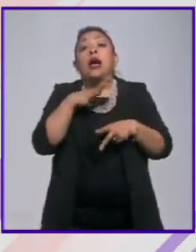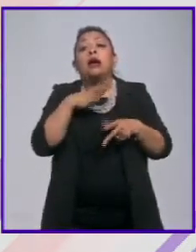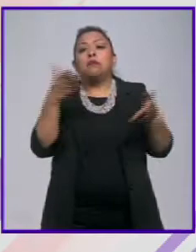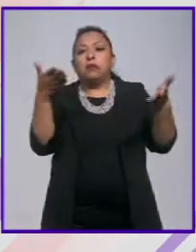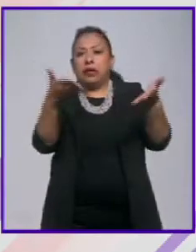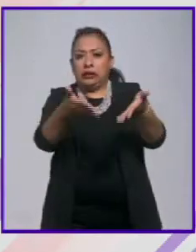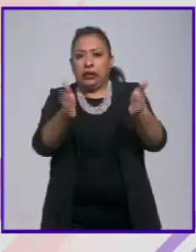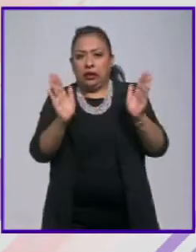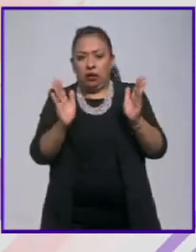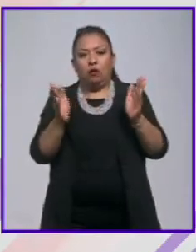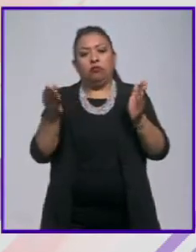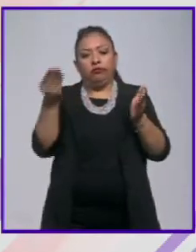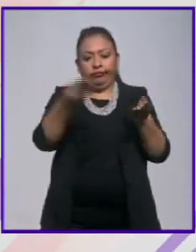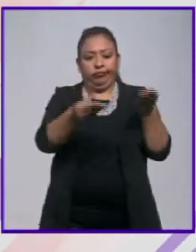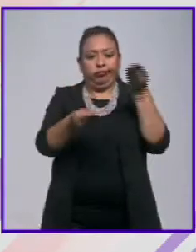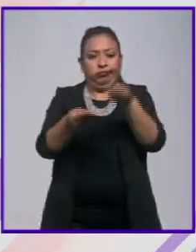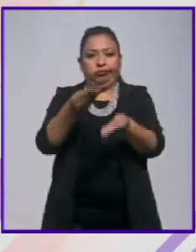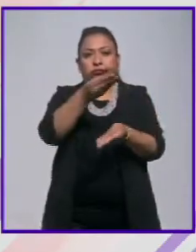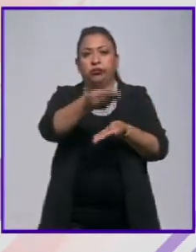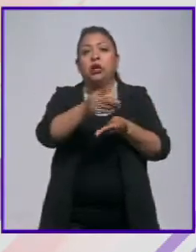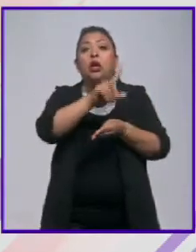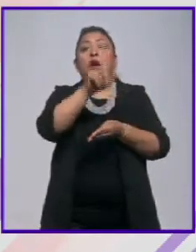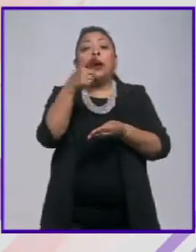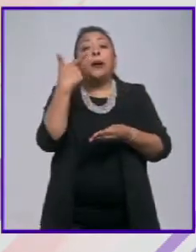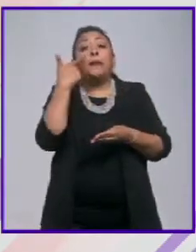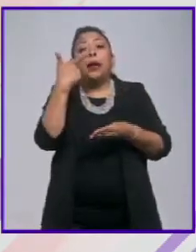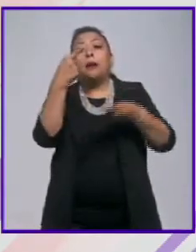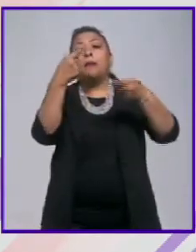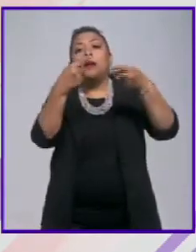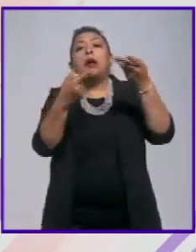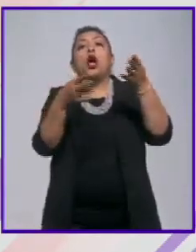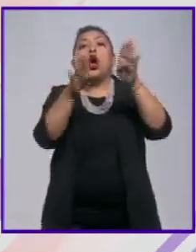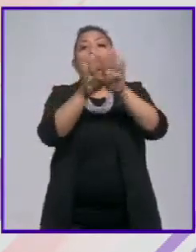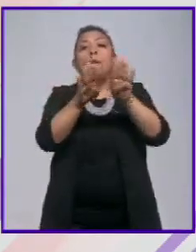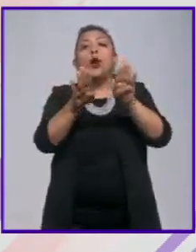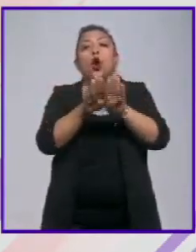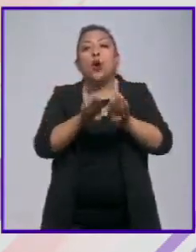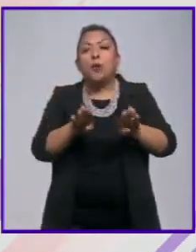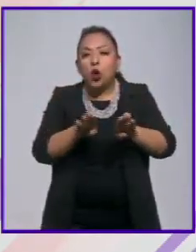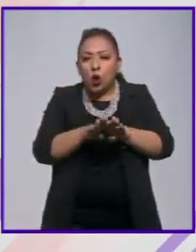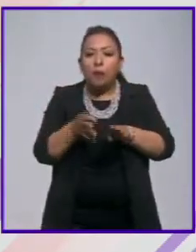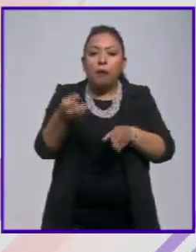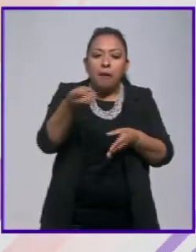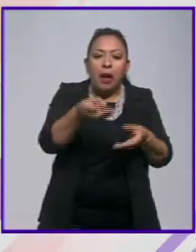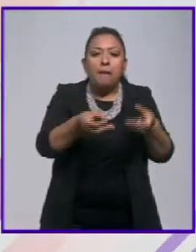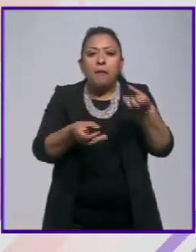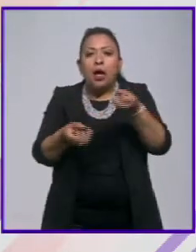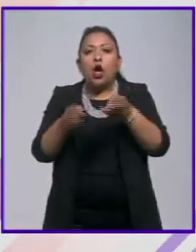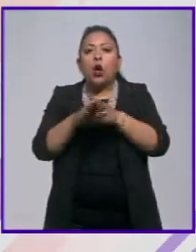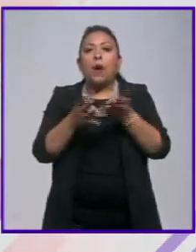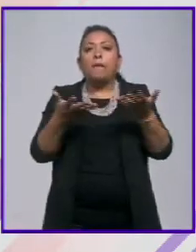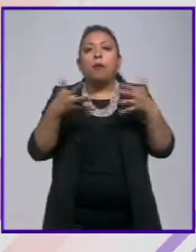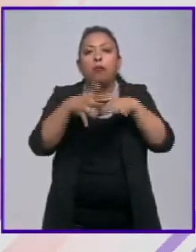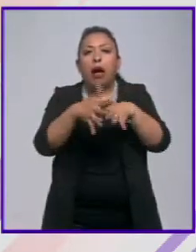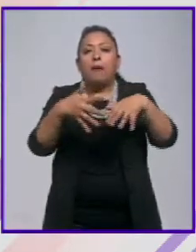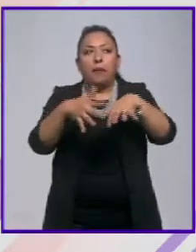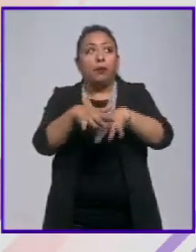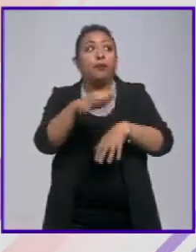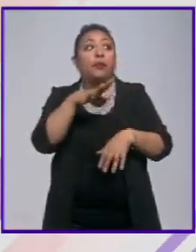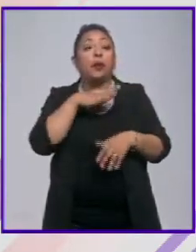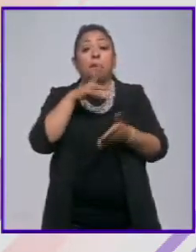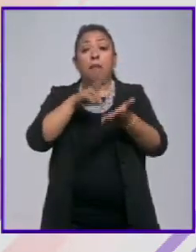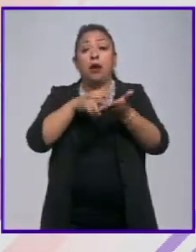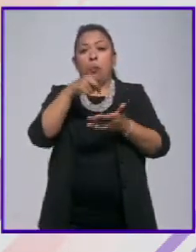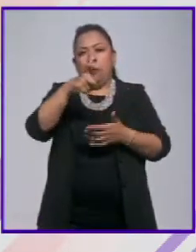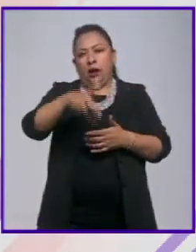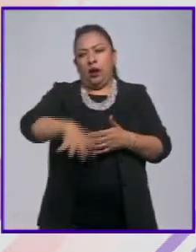y a partir de eso ir viéndolos cómo cómo los vamos a ir construyendo cómo vamos integrándolo tener precios